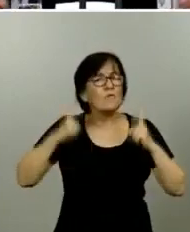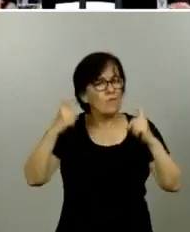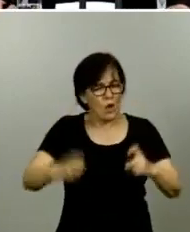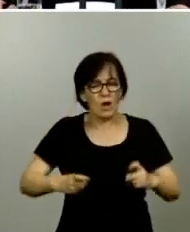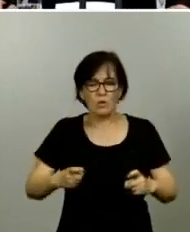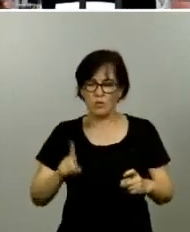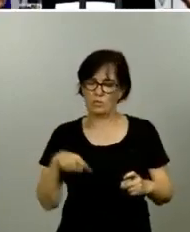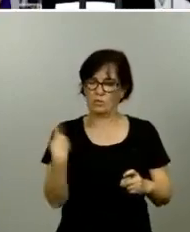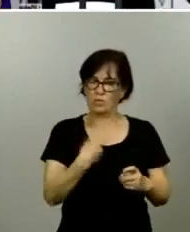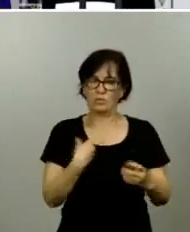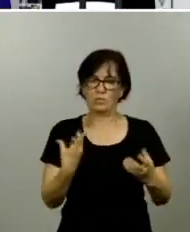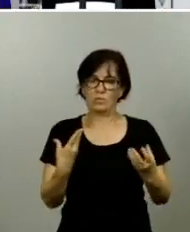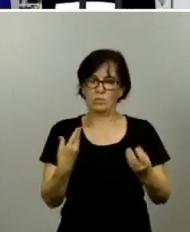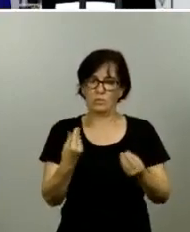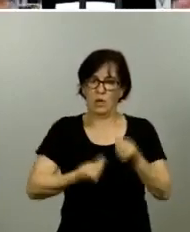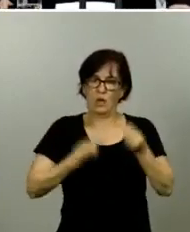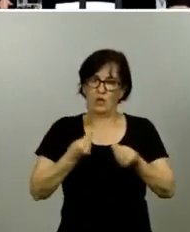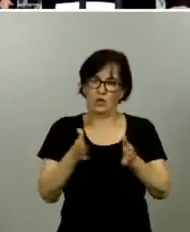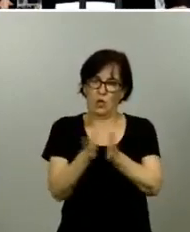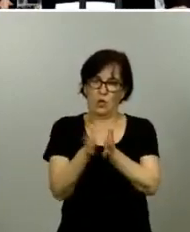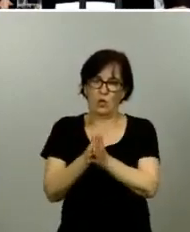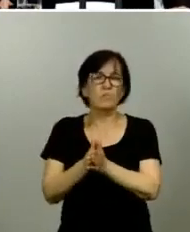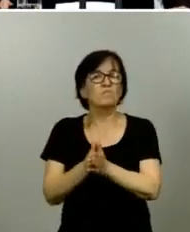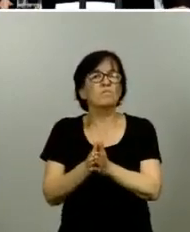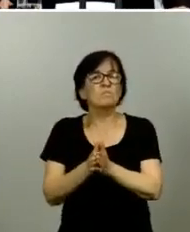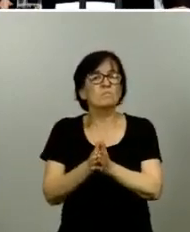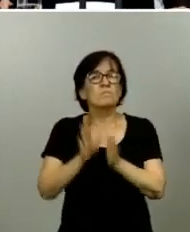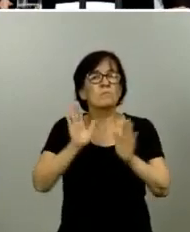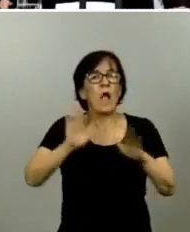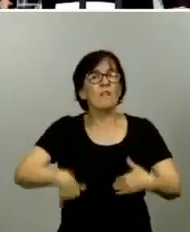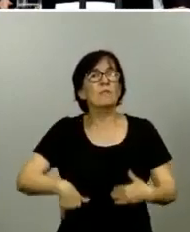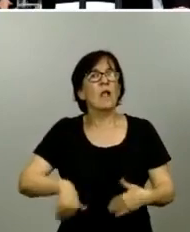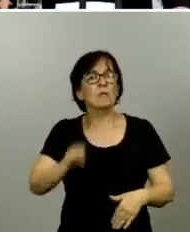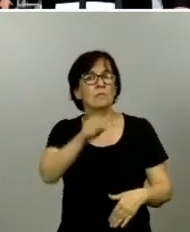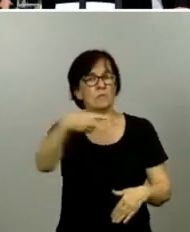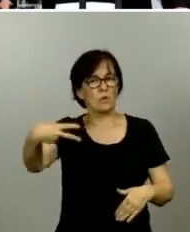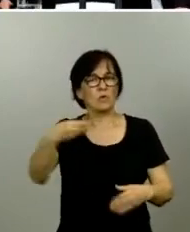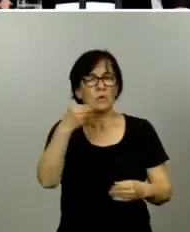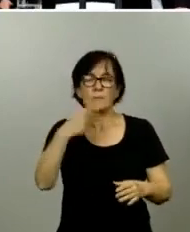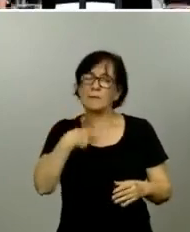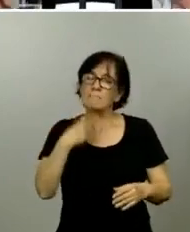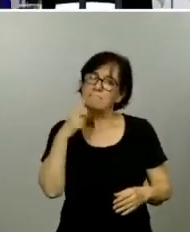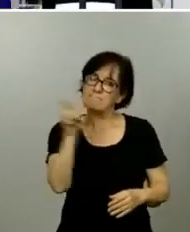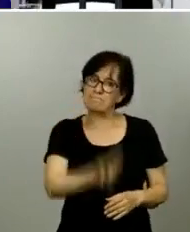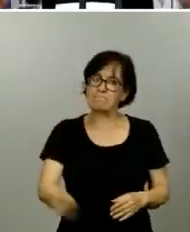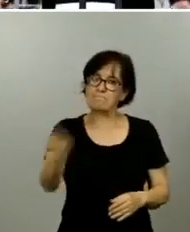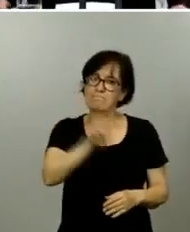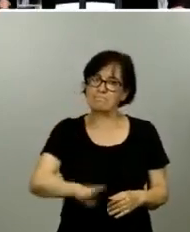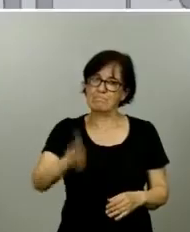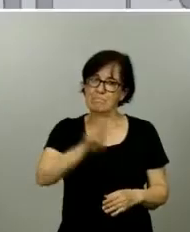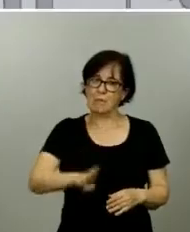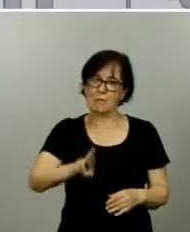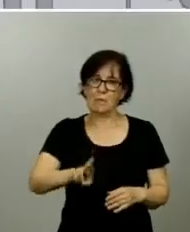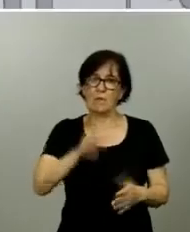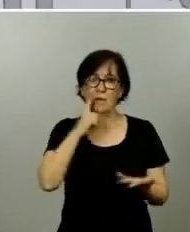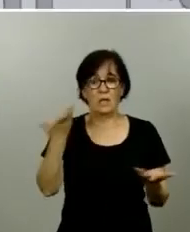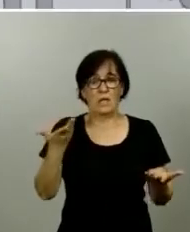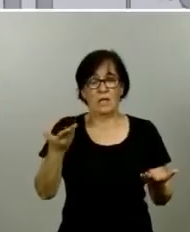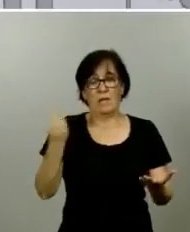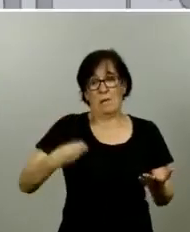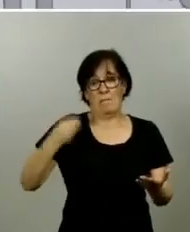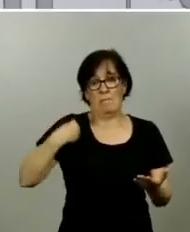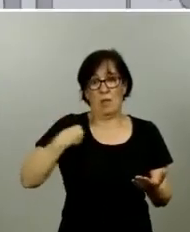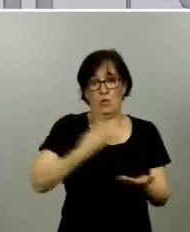conjuntamente está dando sus frutos, pero quisiera insistir, antes de dar paso a las preguntas que ustedes nos